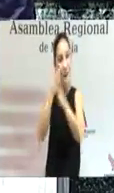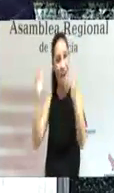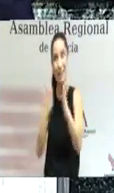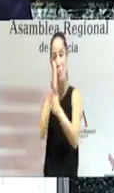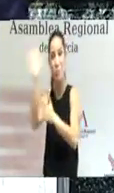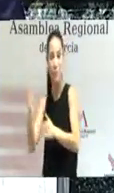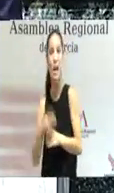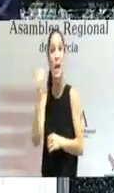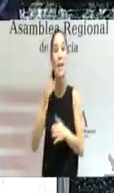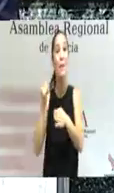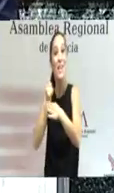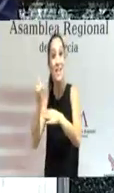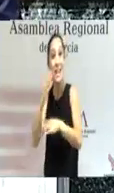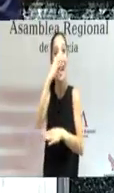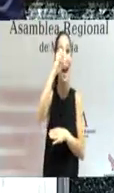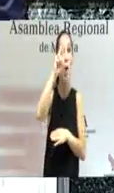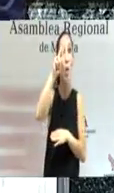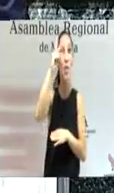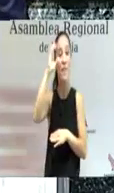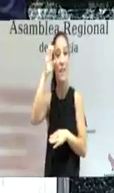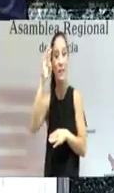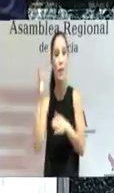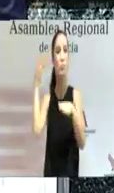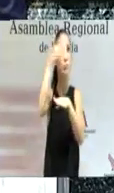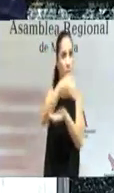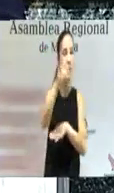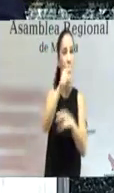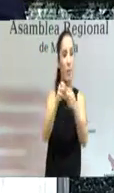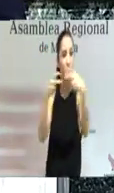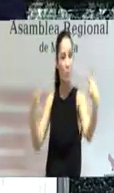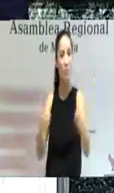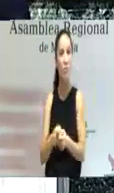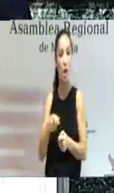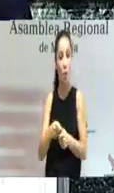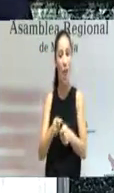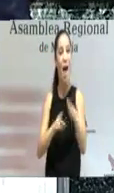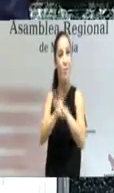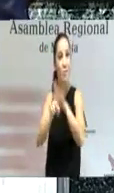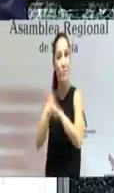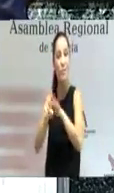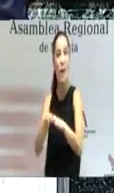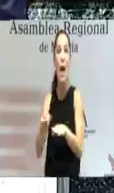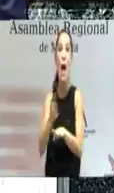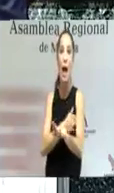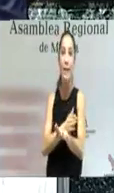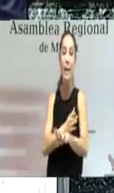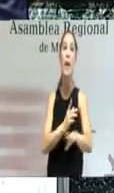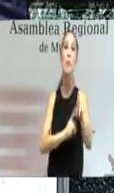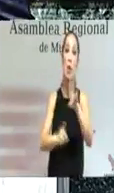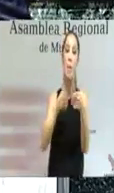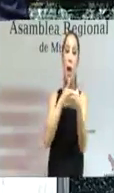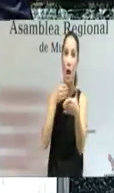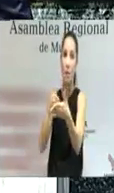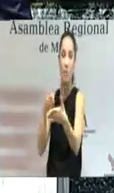-Caudete. Estos avances han contado con los inconvenientes derivados de la necesidad de tener